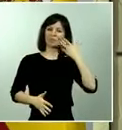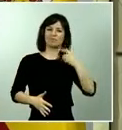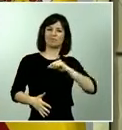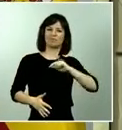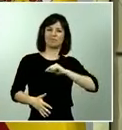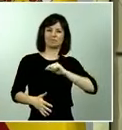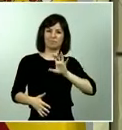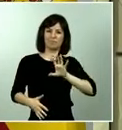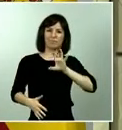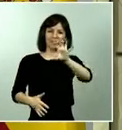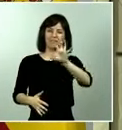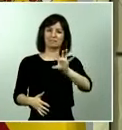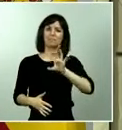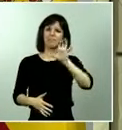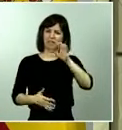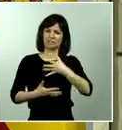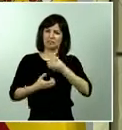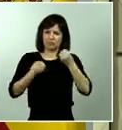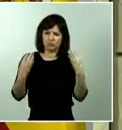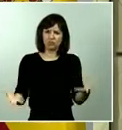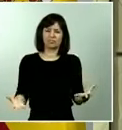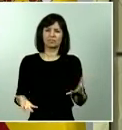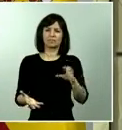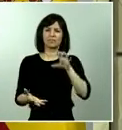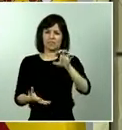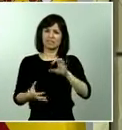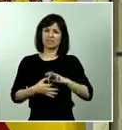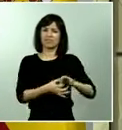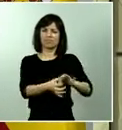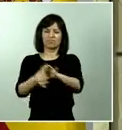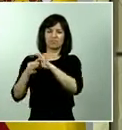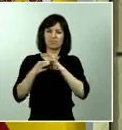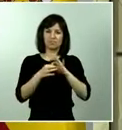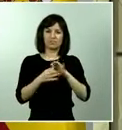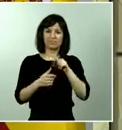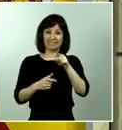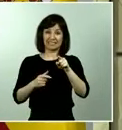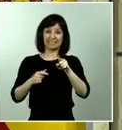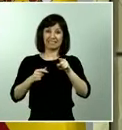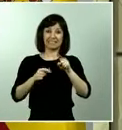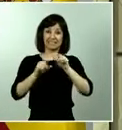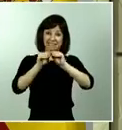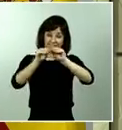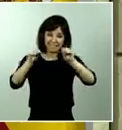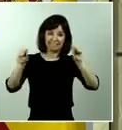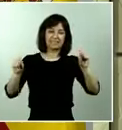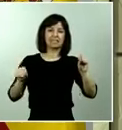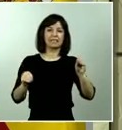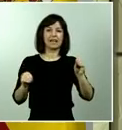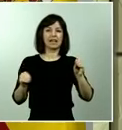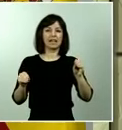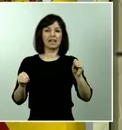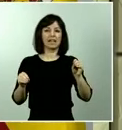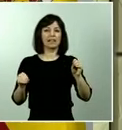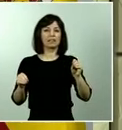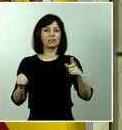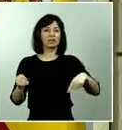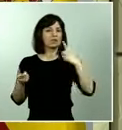es un país grande y un país que se permanece unido, desde ese allamamiento que yo hago a que nadie baje las